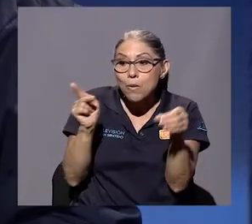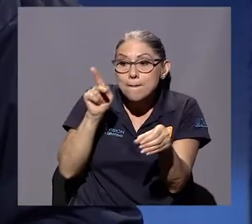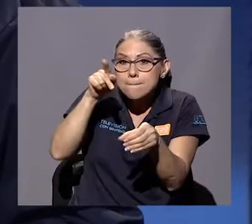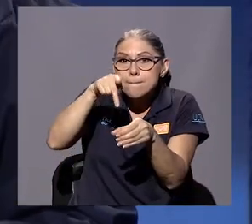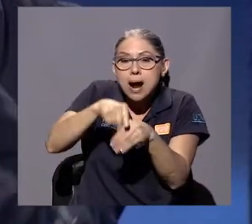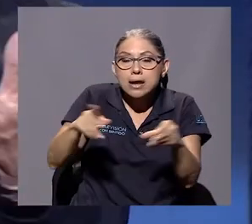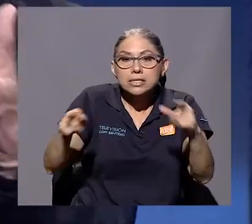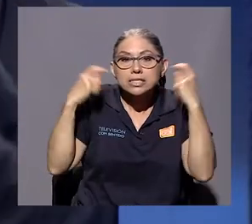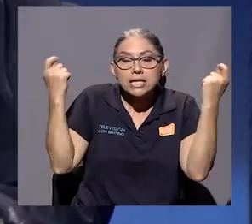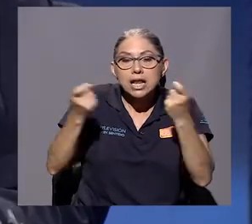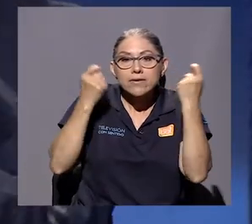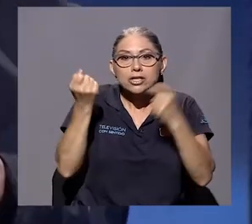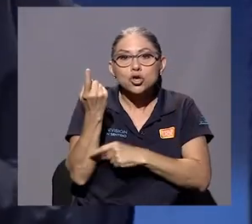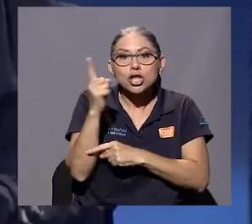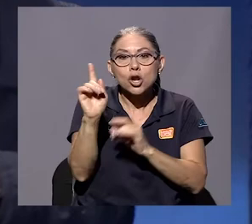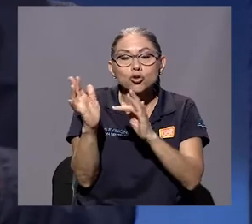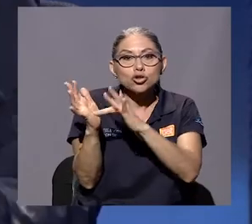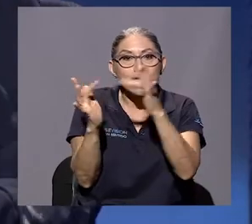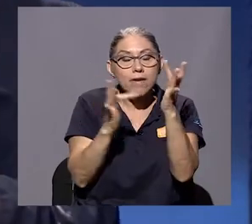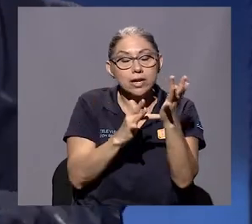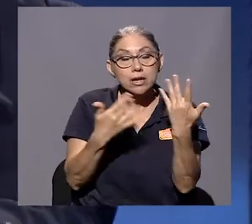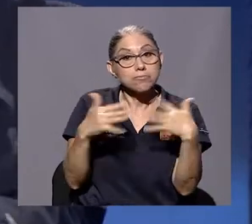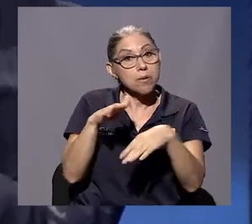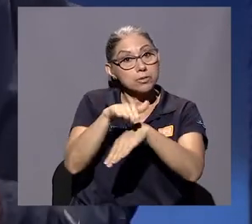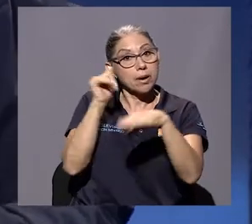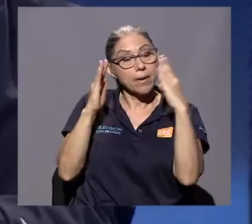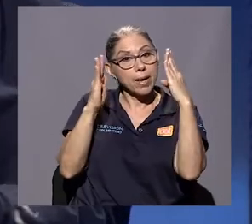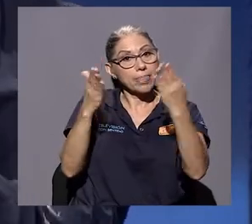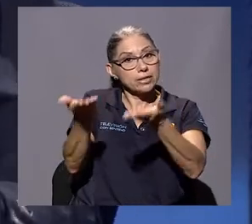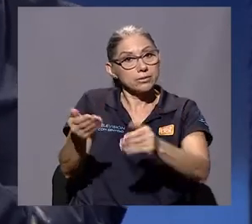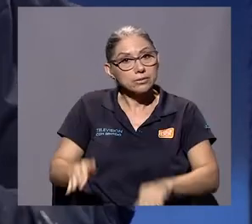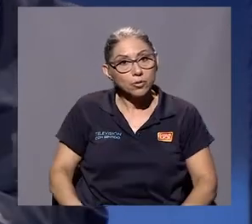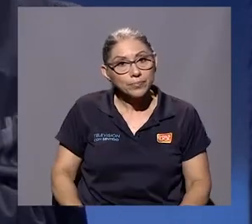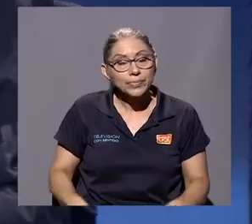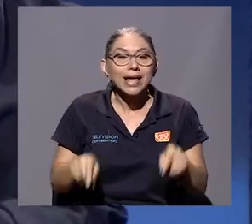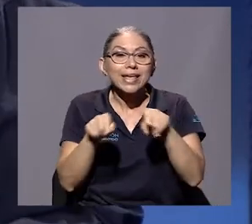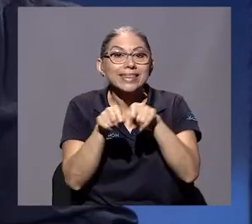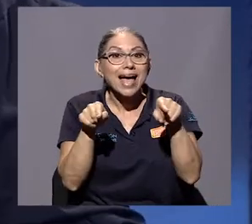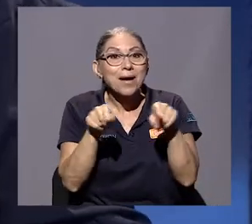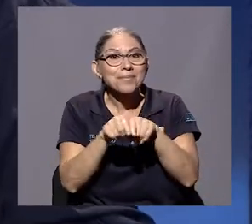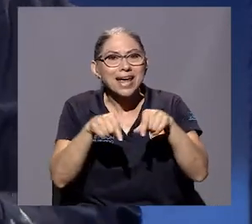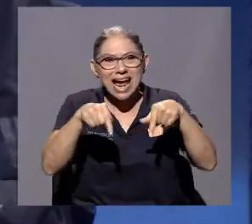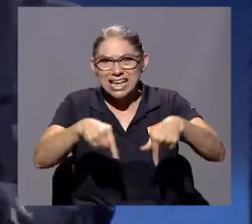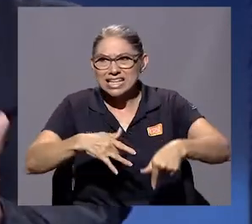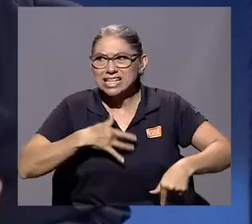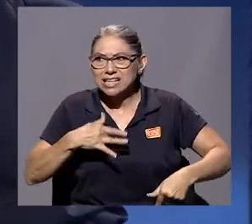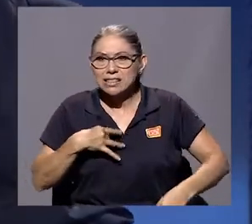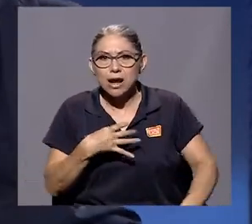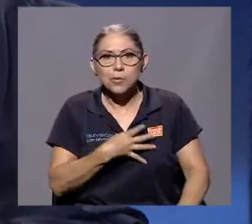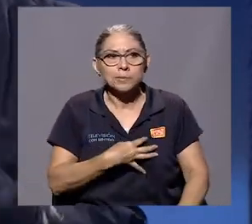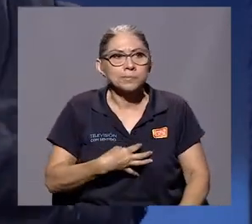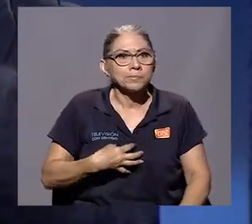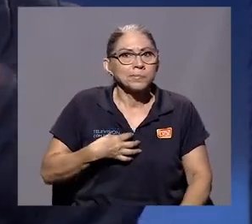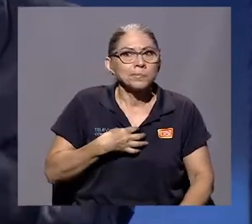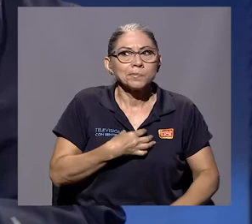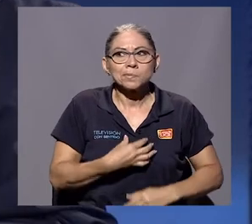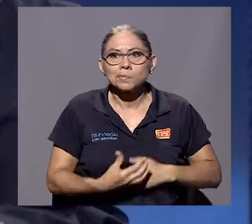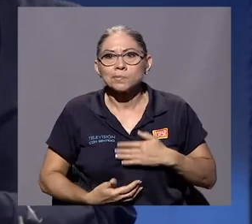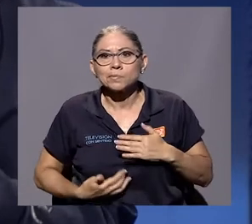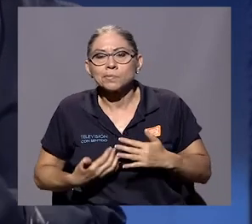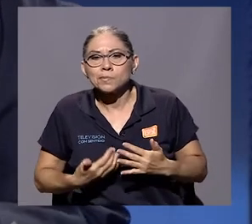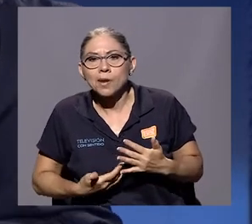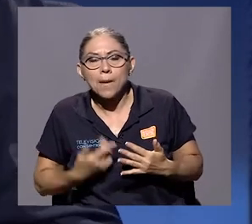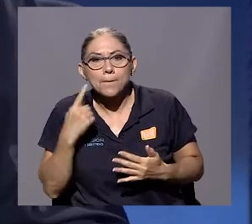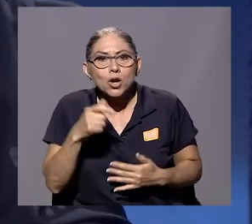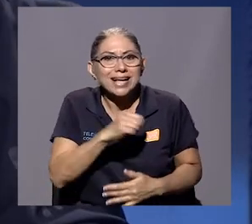actividad de celebración del 11 de abril, era una cosa llamativa, y había aquí incluso malestar, ¿verdad? por toda la